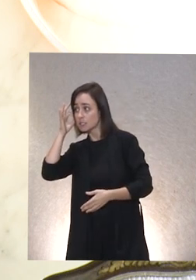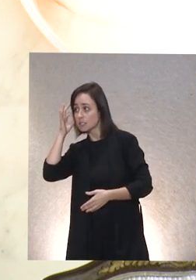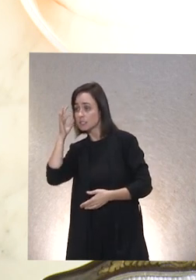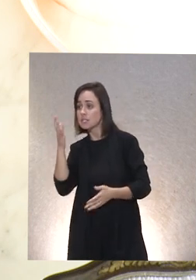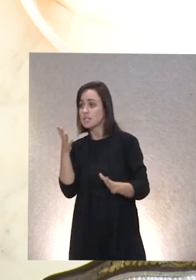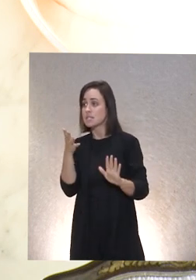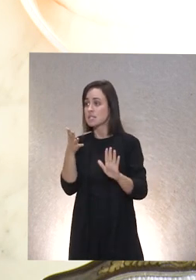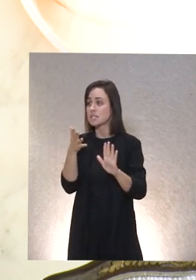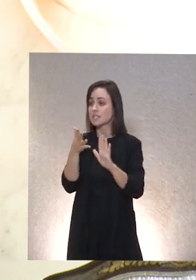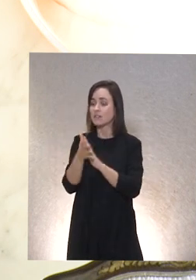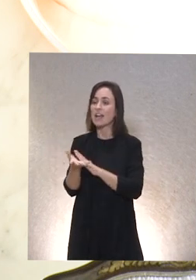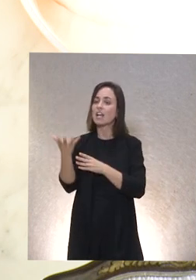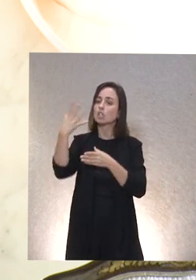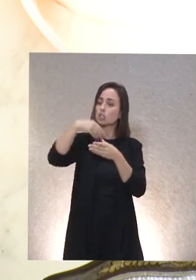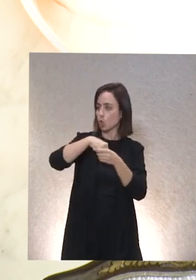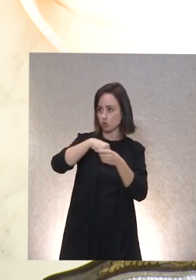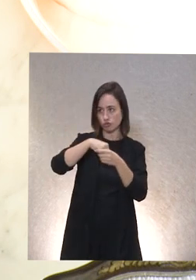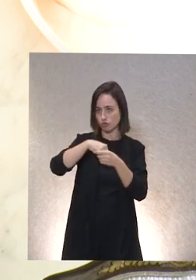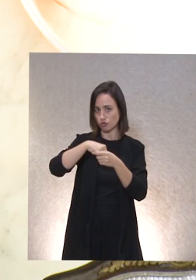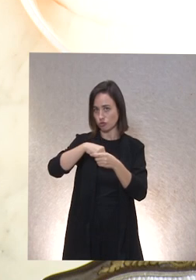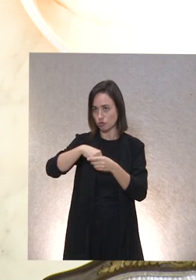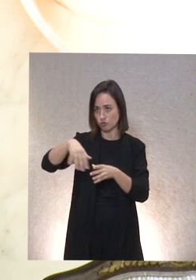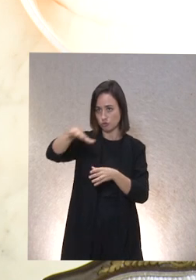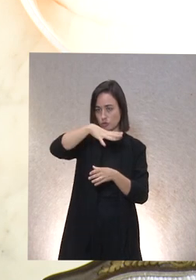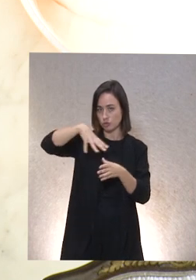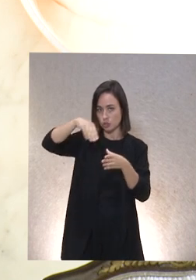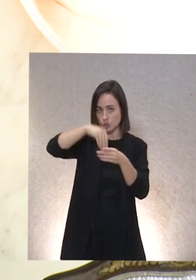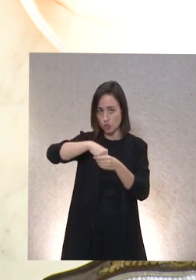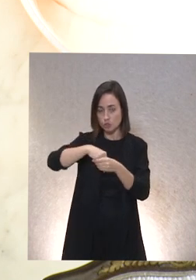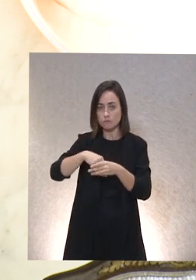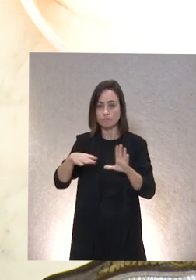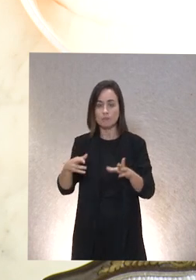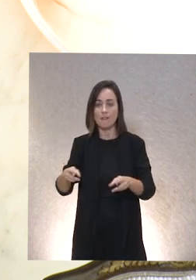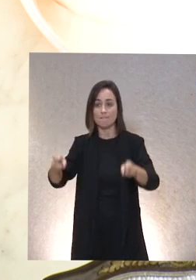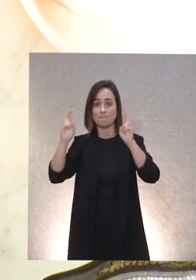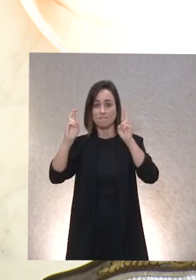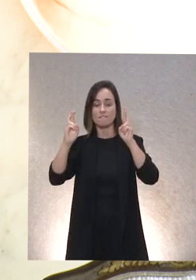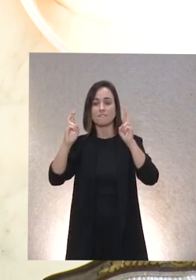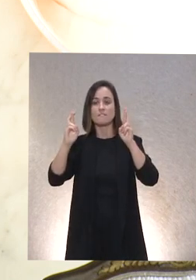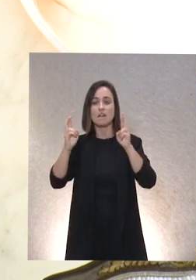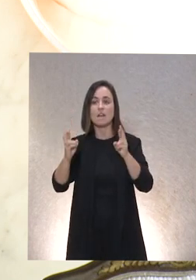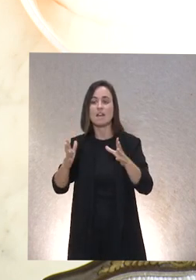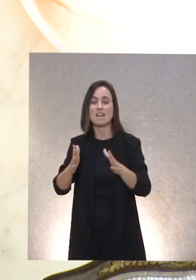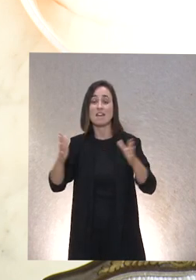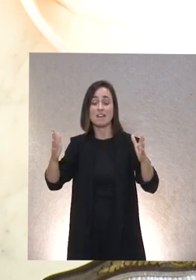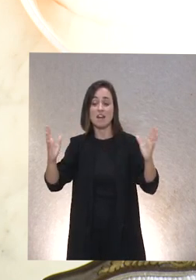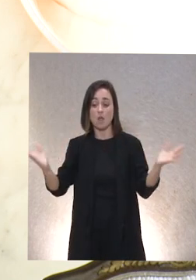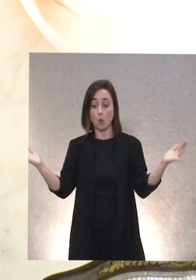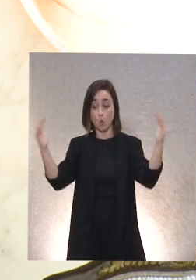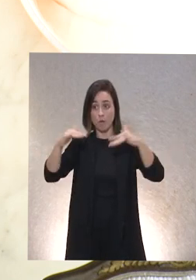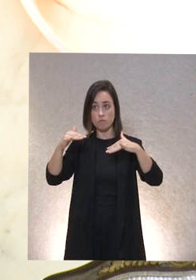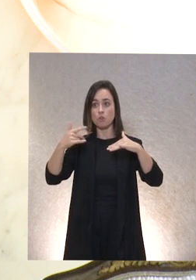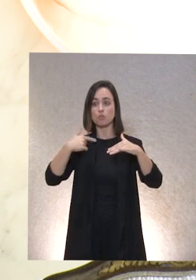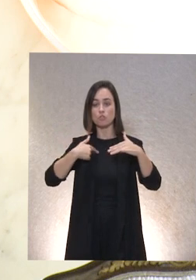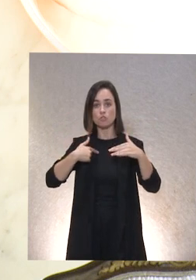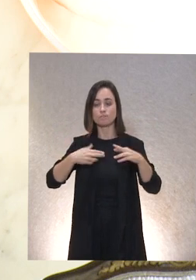que no está referido ahí porque somos todos en cualquier lugar os deseo un gran encuentro en el que voy a estar